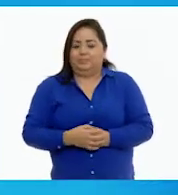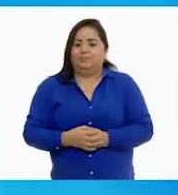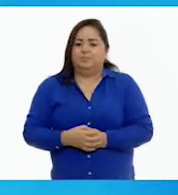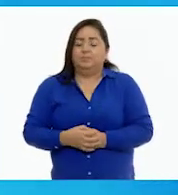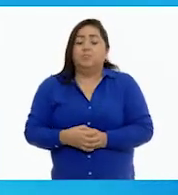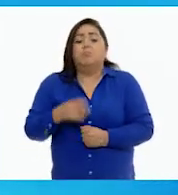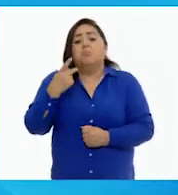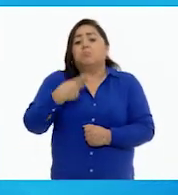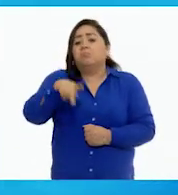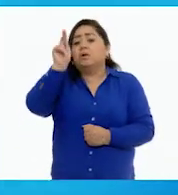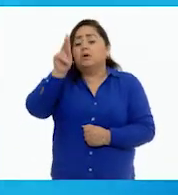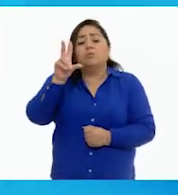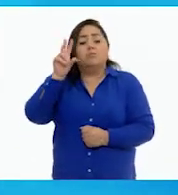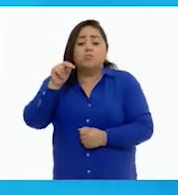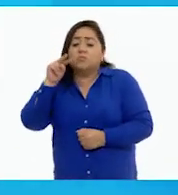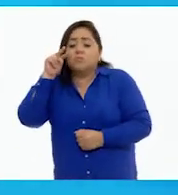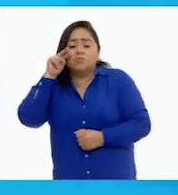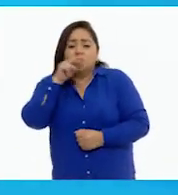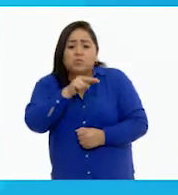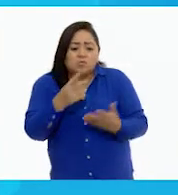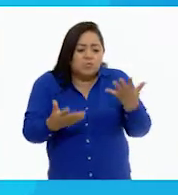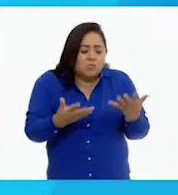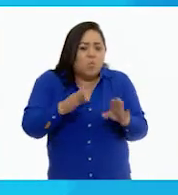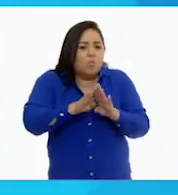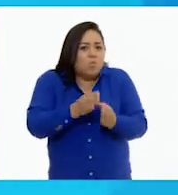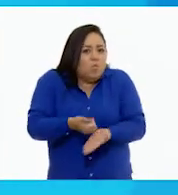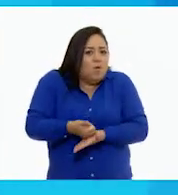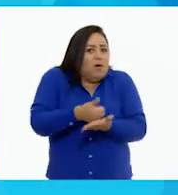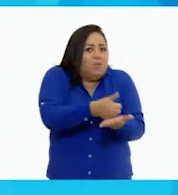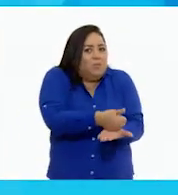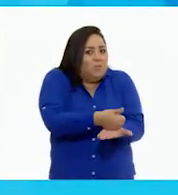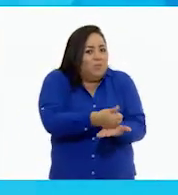Pero no veía cómo lo podía resolver.